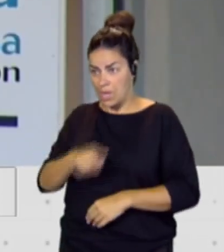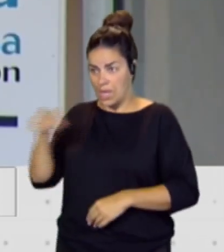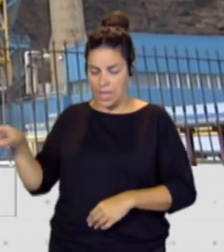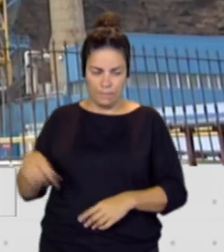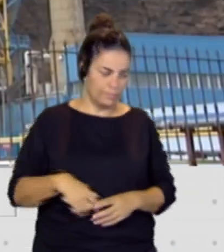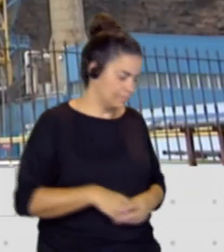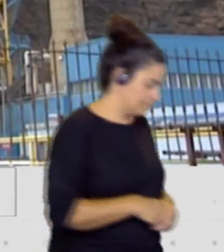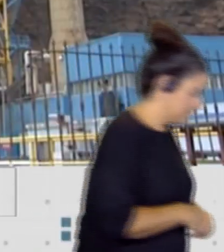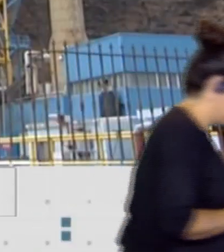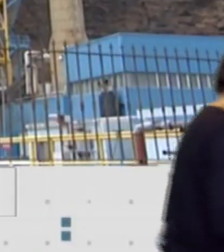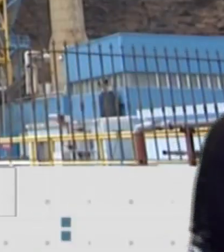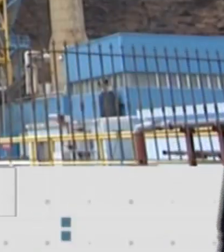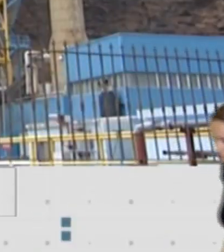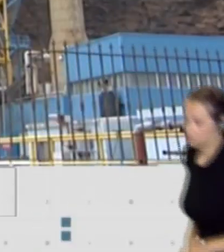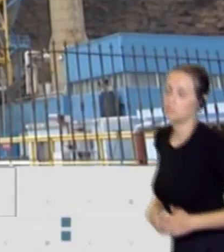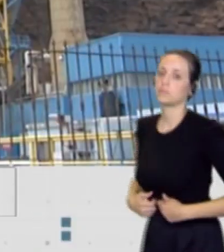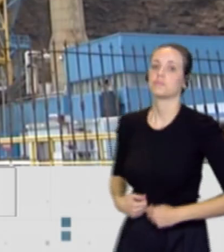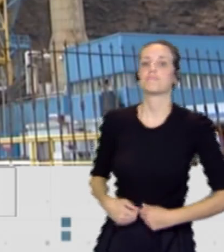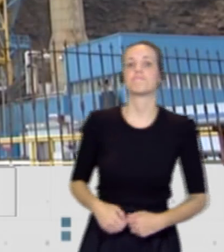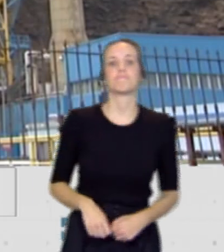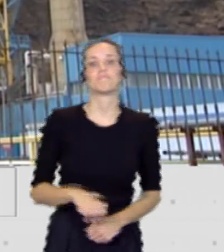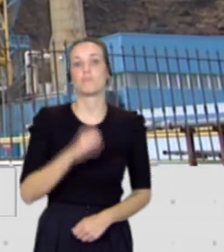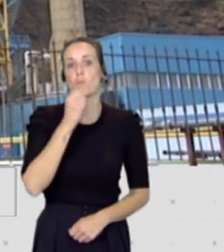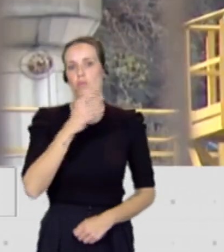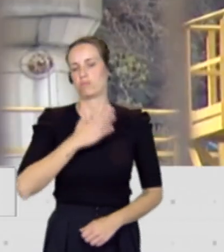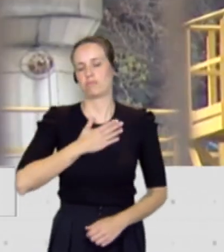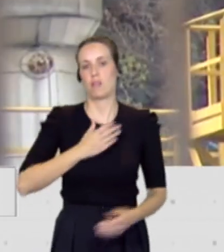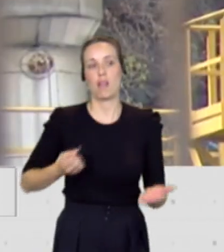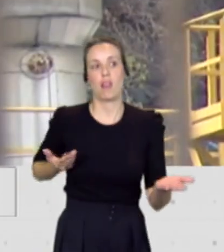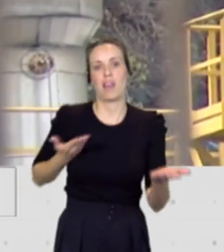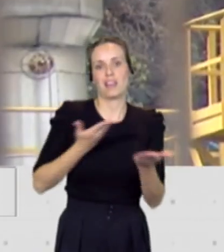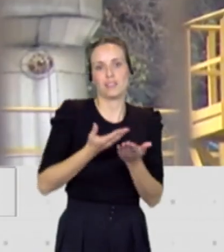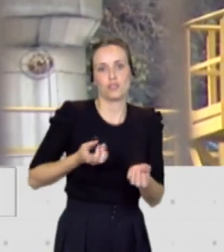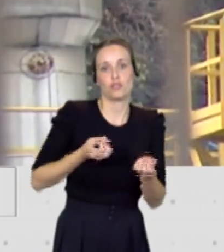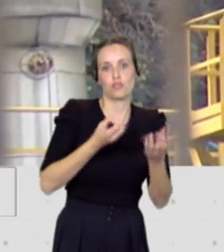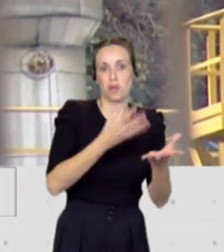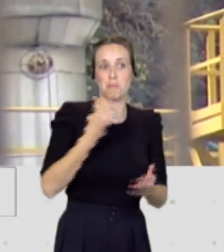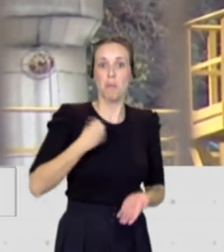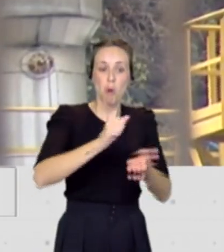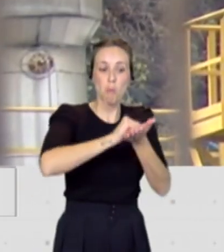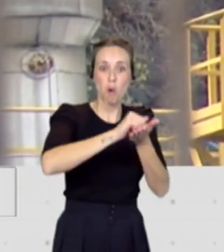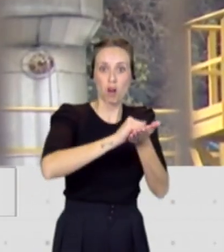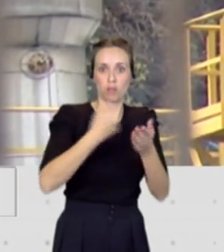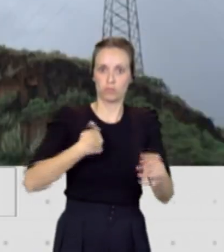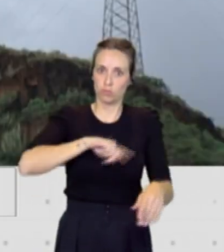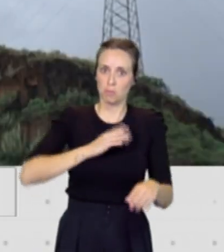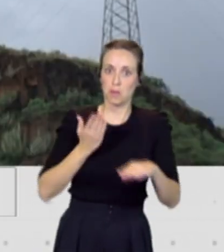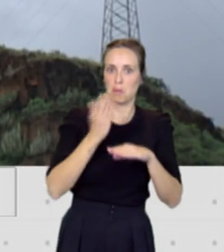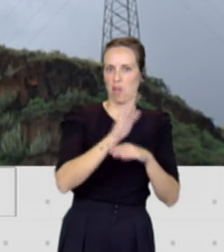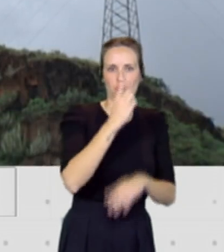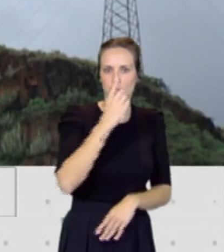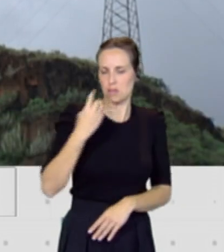Bueno, fue una de las principales alegaciones que presentamos al borrador del concurso, borrador que se presentaba, se publicaba a finales del año anterior